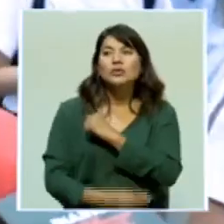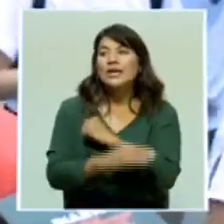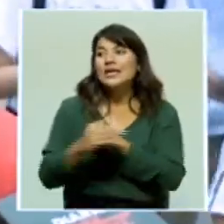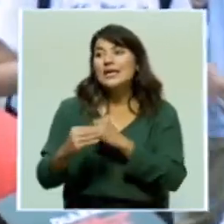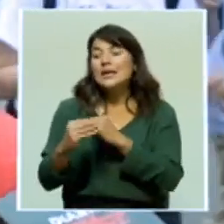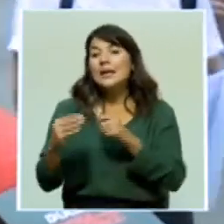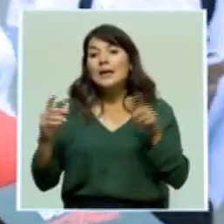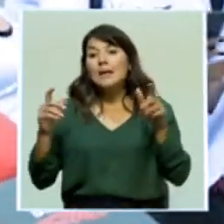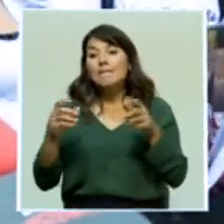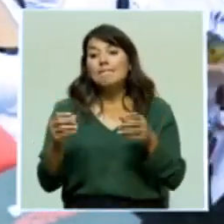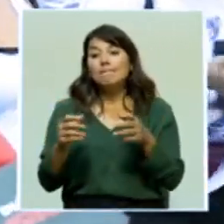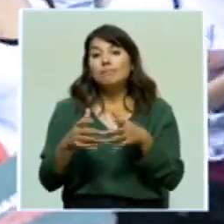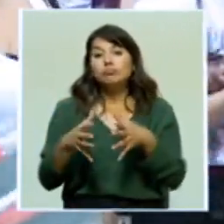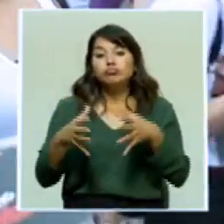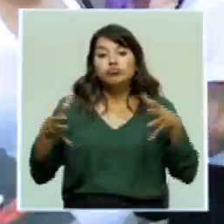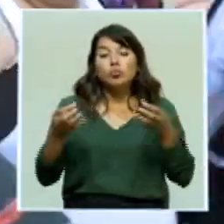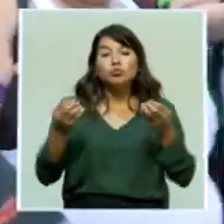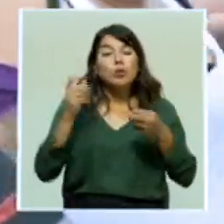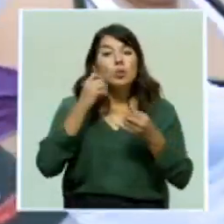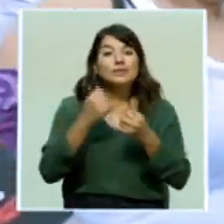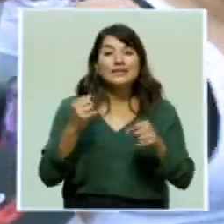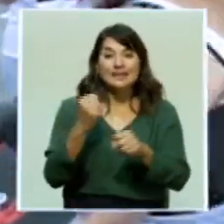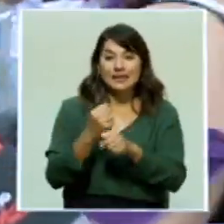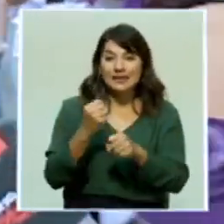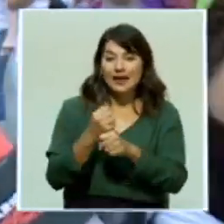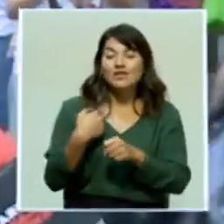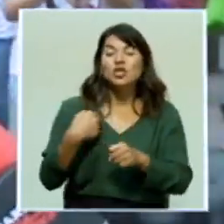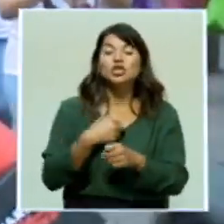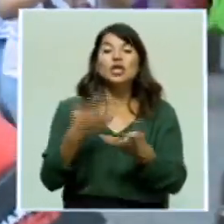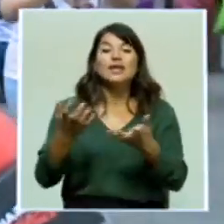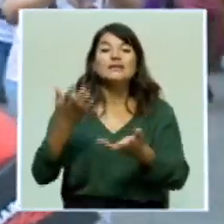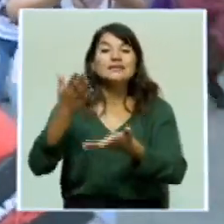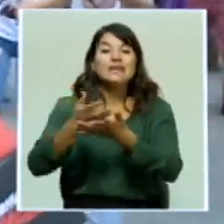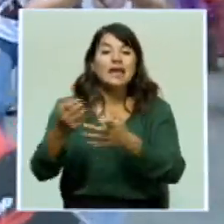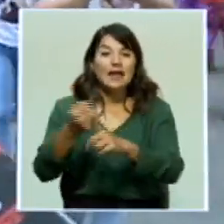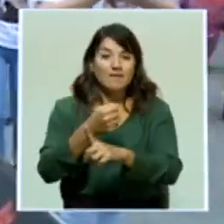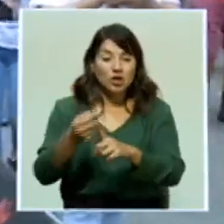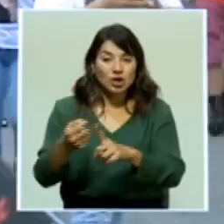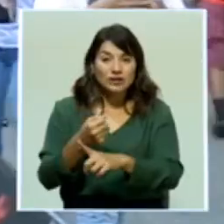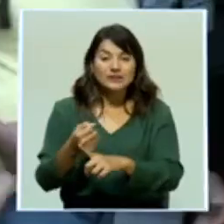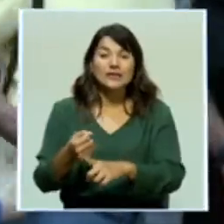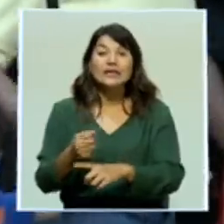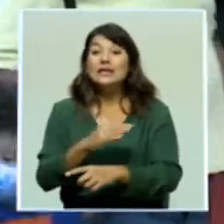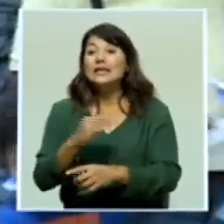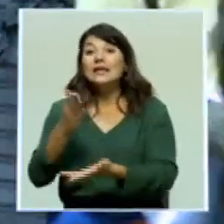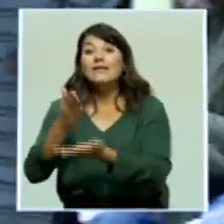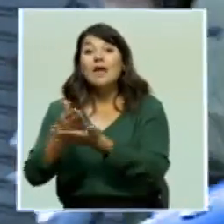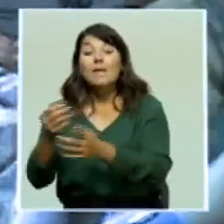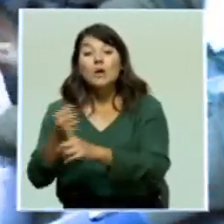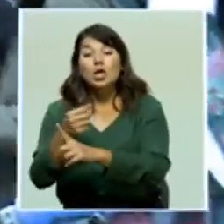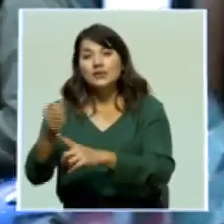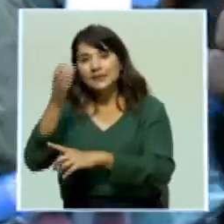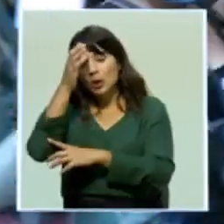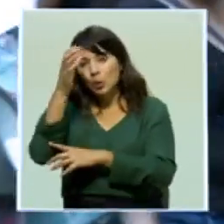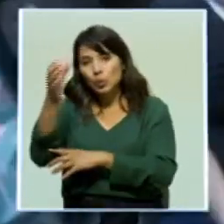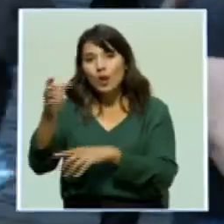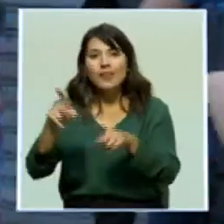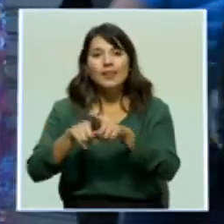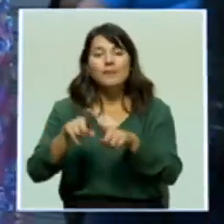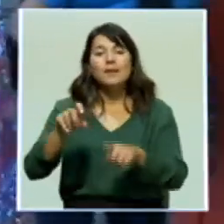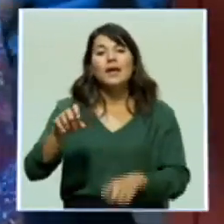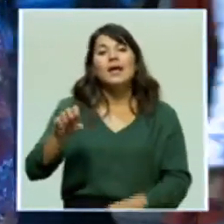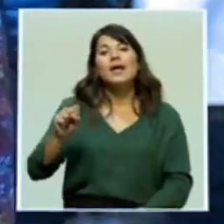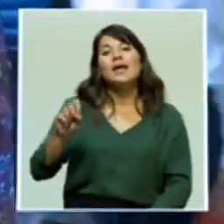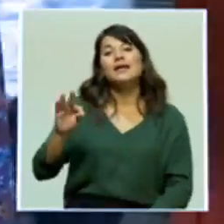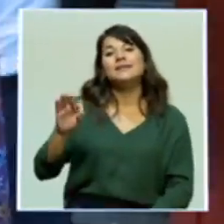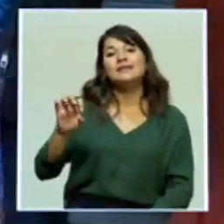Pero estamos abriendo las calles contra la violencia patriarcal y contra la violencia estructural. Por su parte, Stephanie McClub,